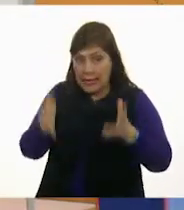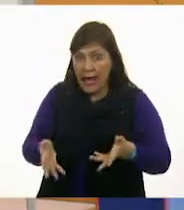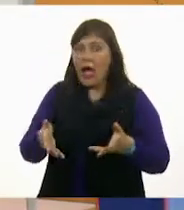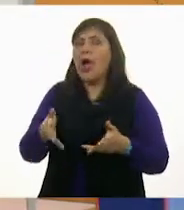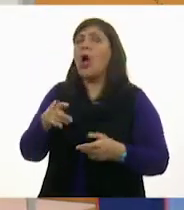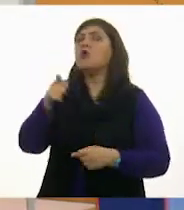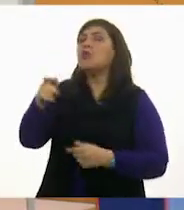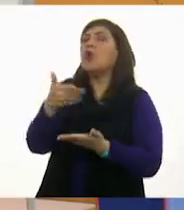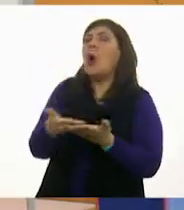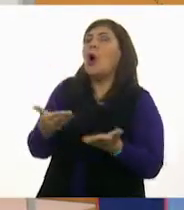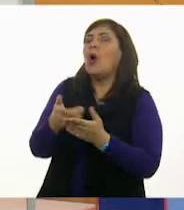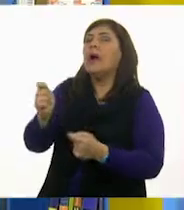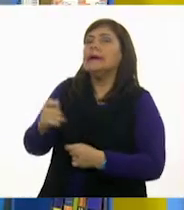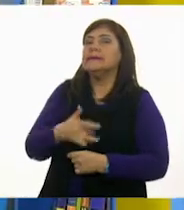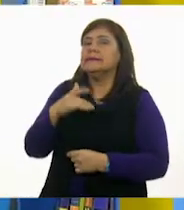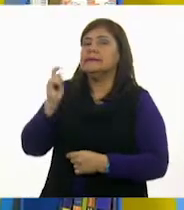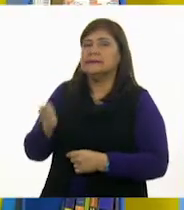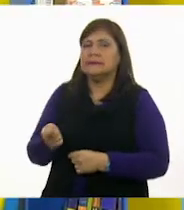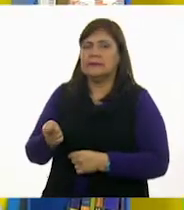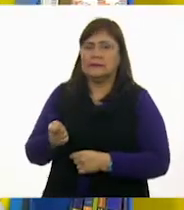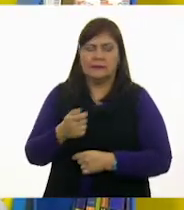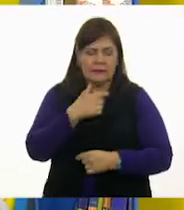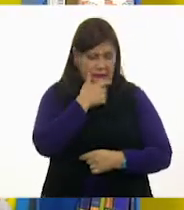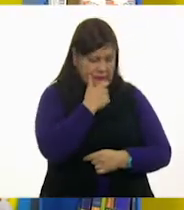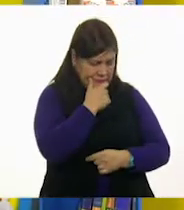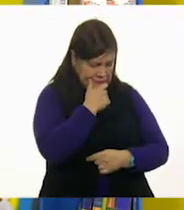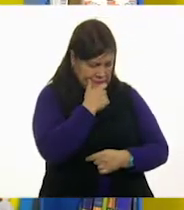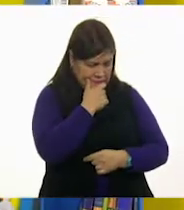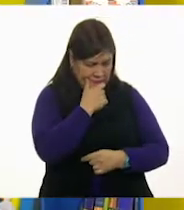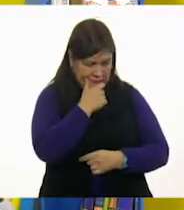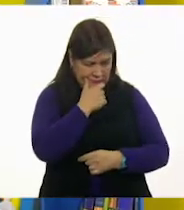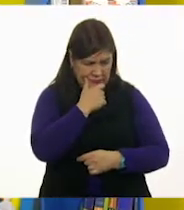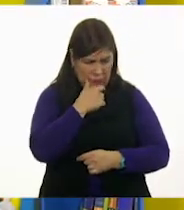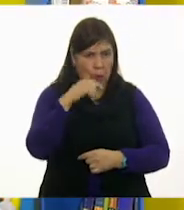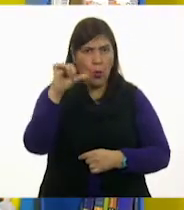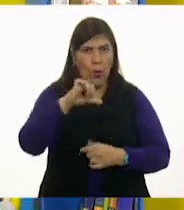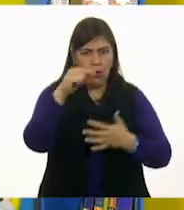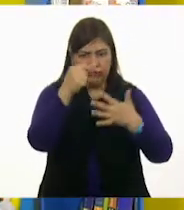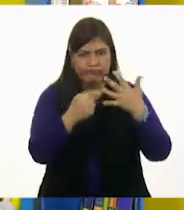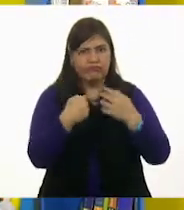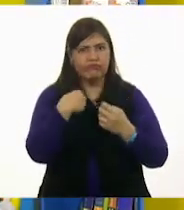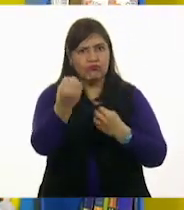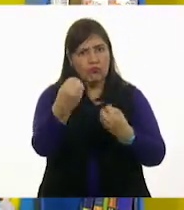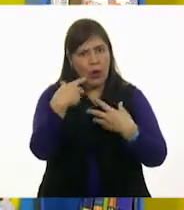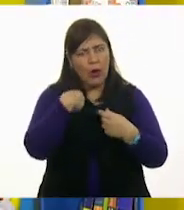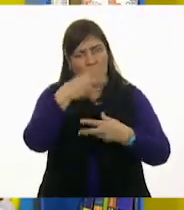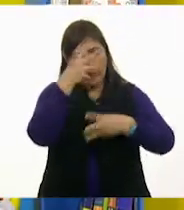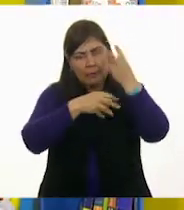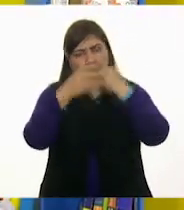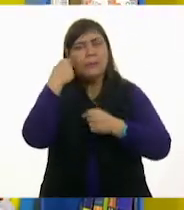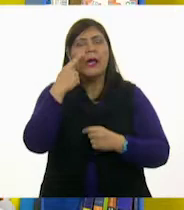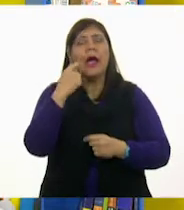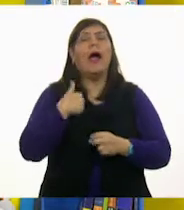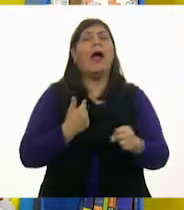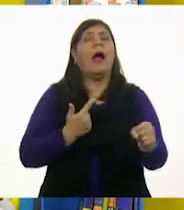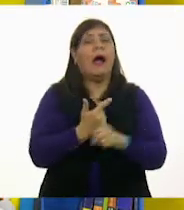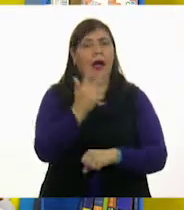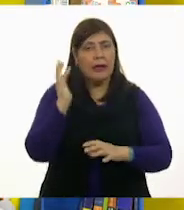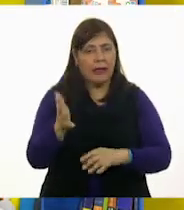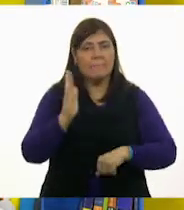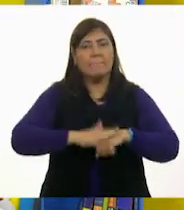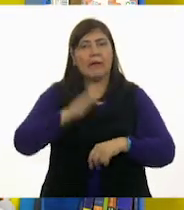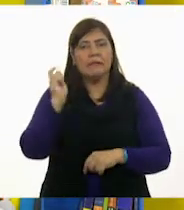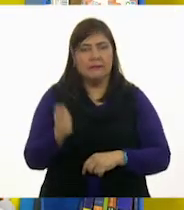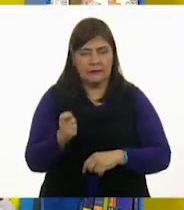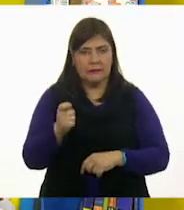sientes. Ah, creo que con todo lo que hemos visto hoy, ya puedo identificarlo un poco más. ¿Qué es?